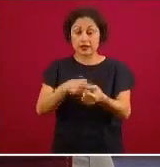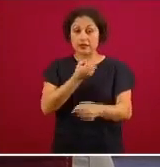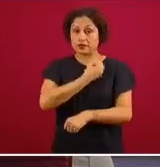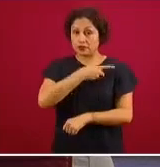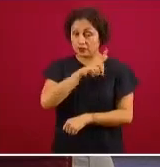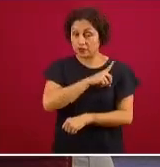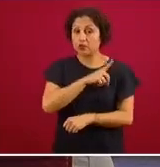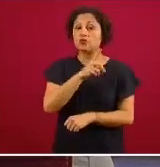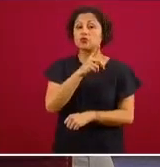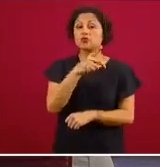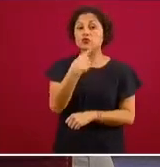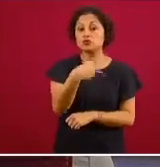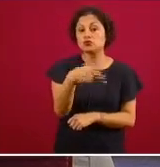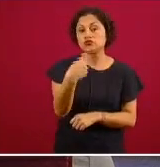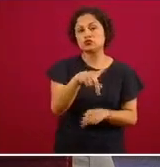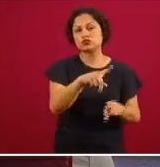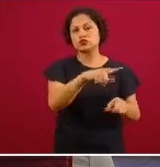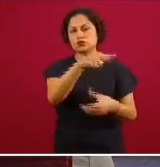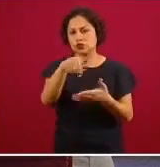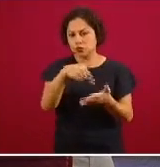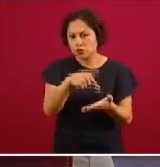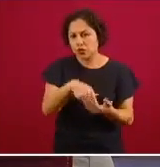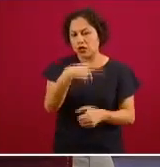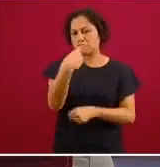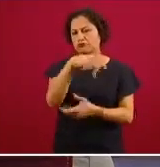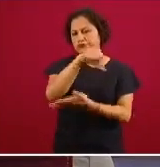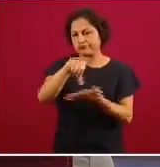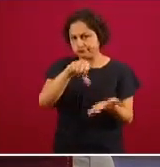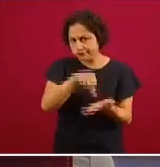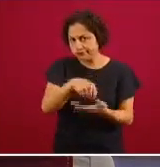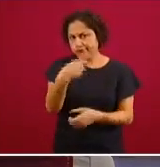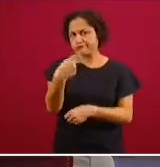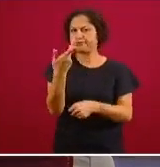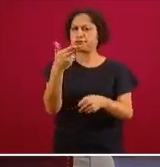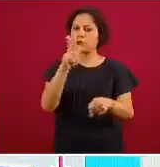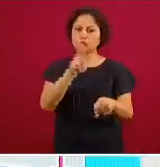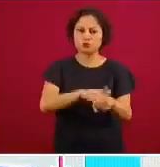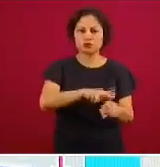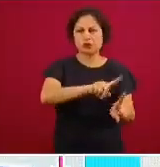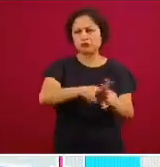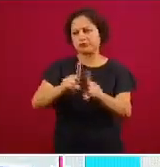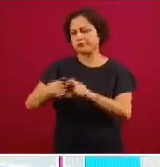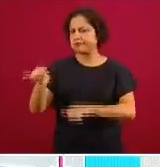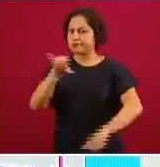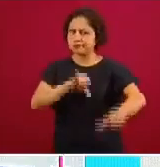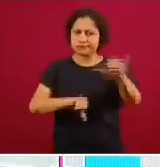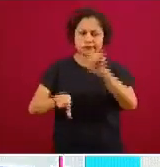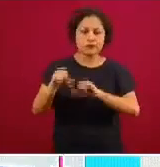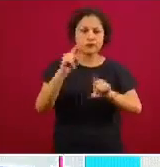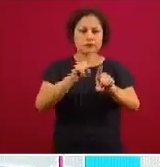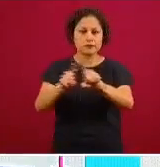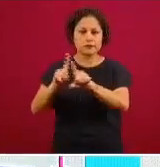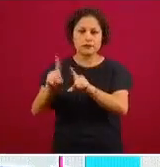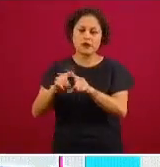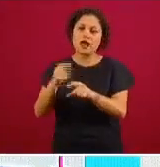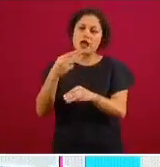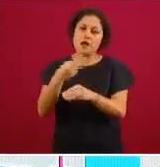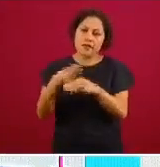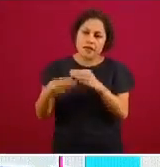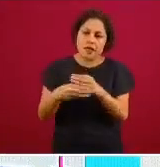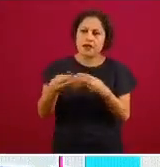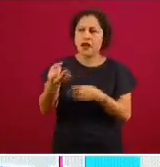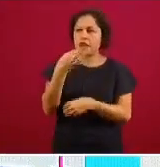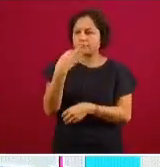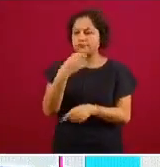operación centros de salud hospitales y hospitales de referencia los laboratorios los dispensarios todo el que se